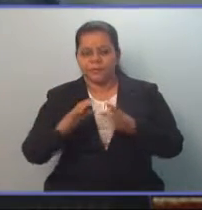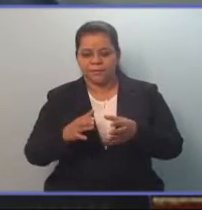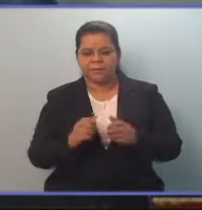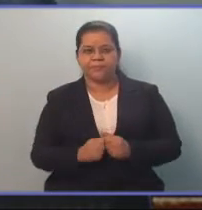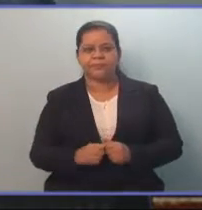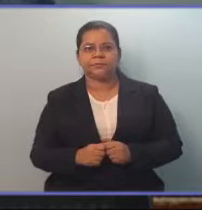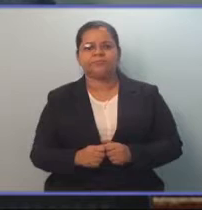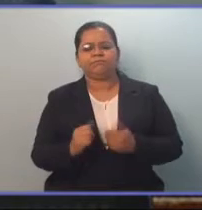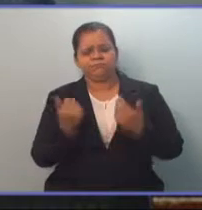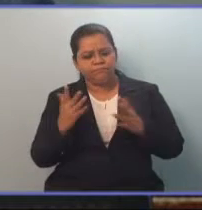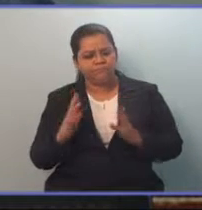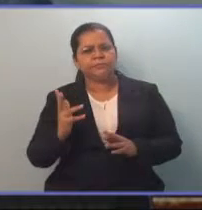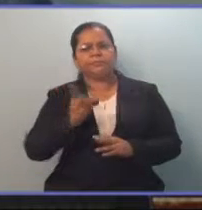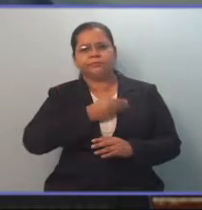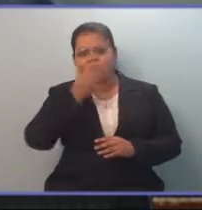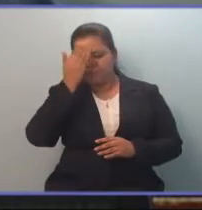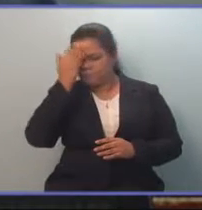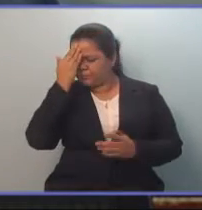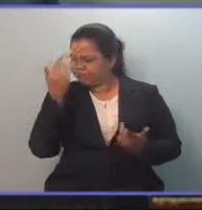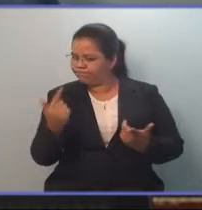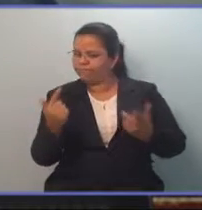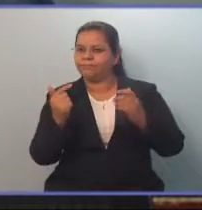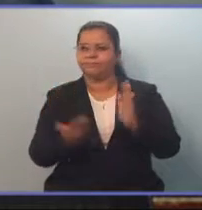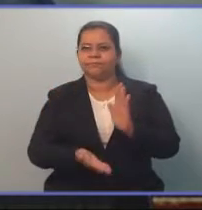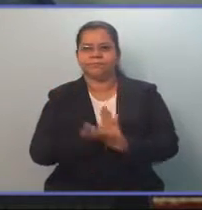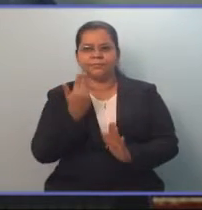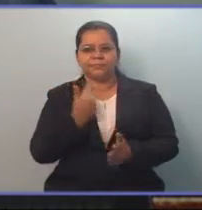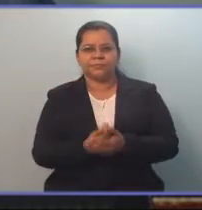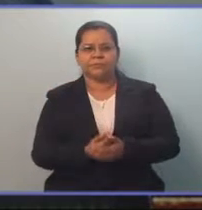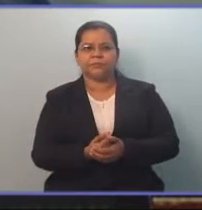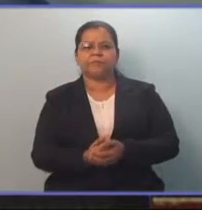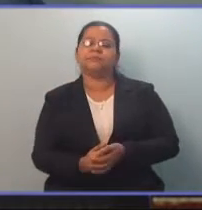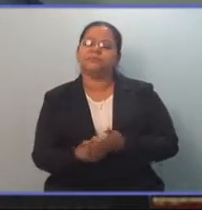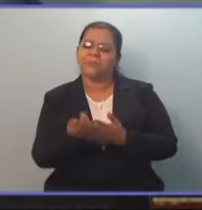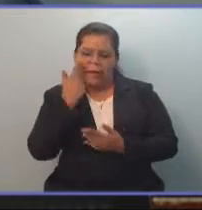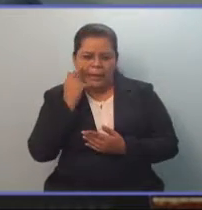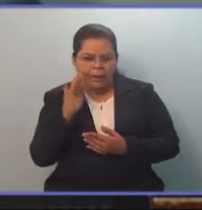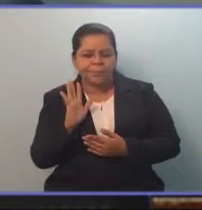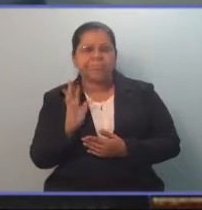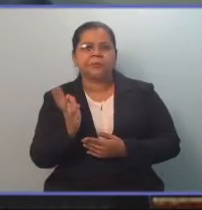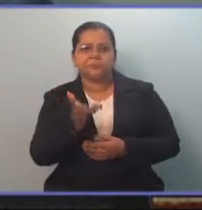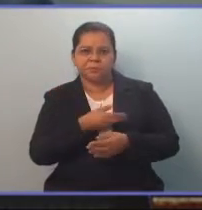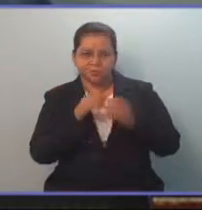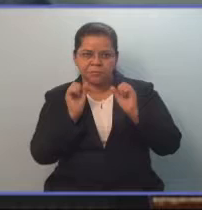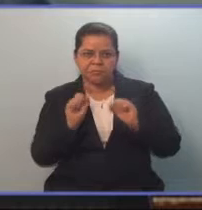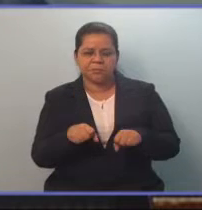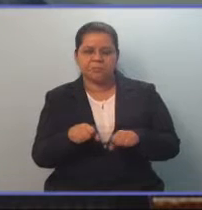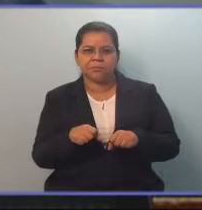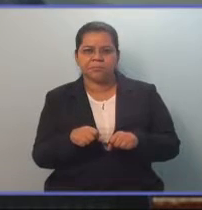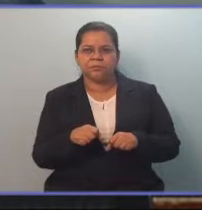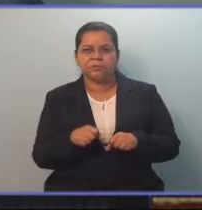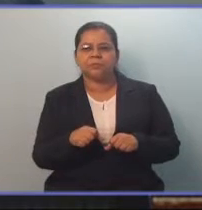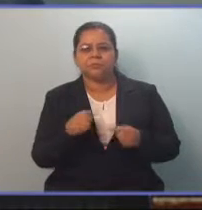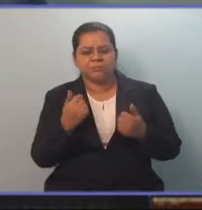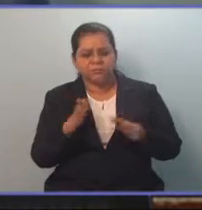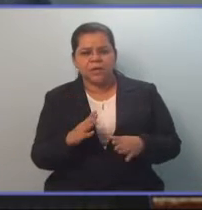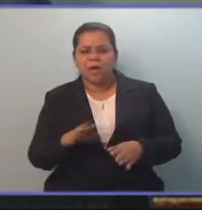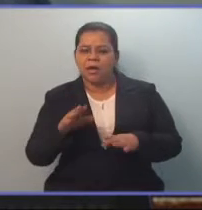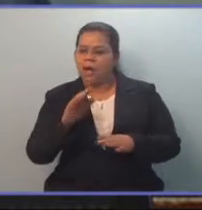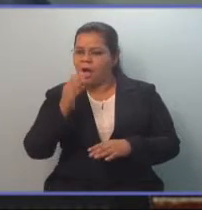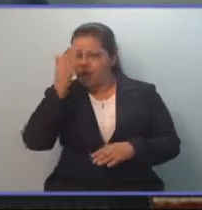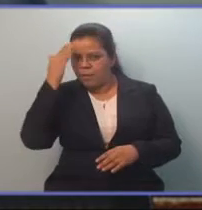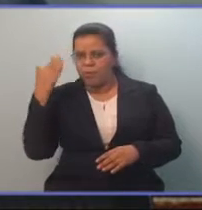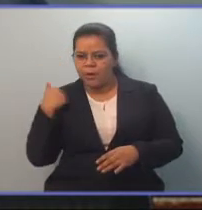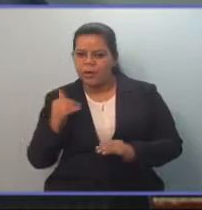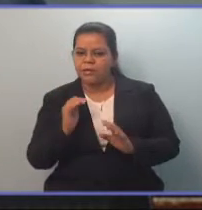Sabemos que existen muchos retos aún. Por ejemplo, podríamos también incluir a las mujeres que han adoptado bebés y